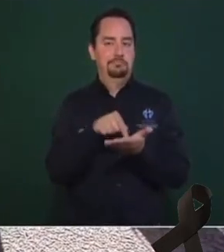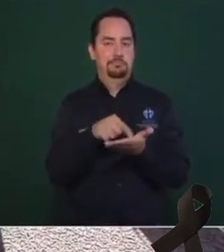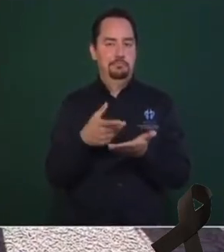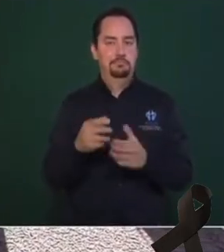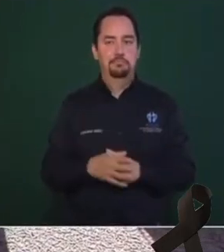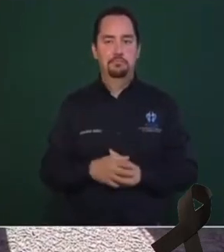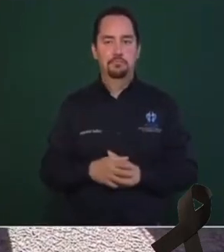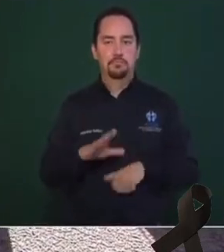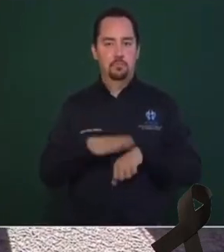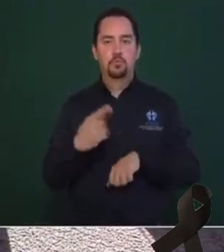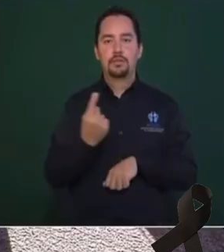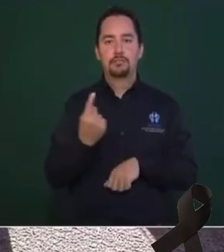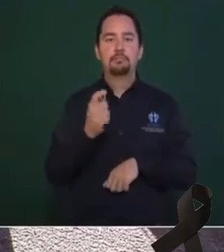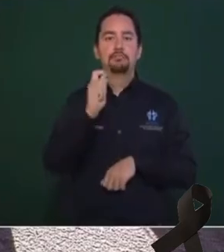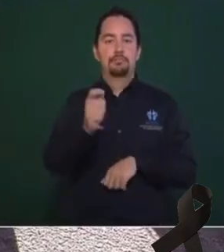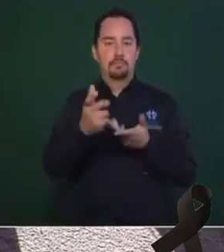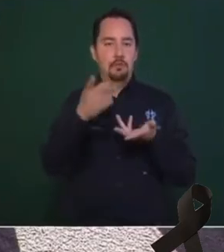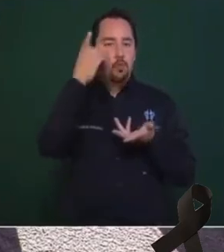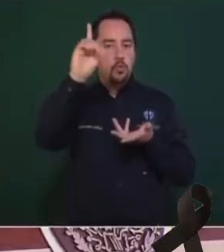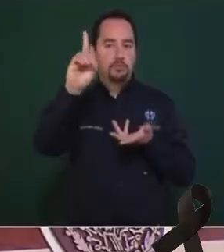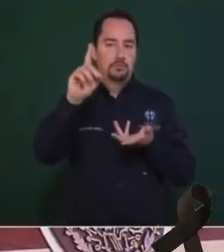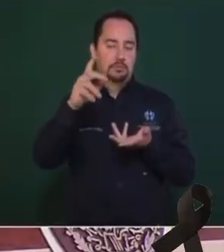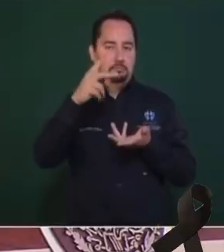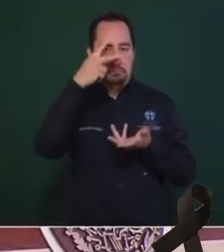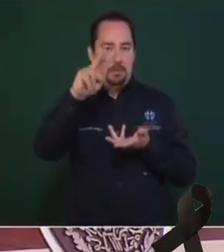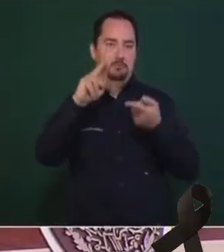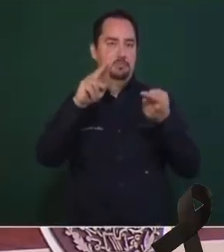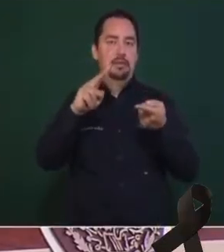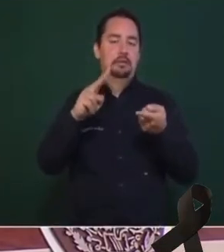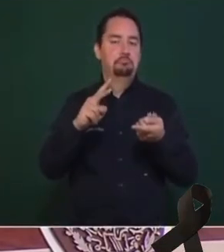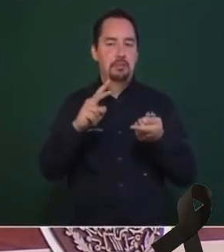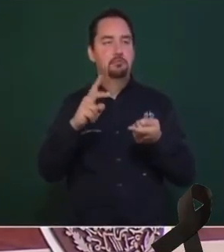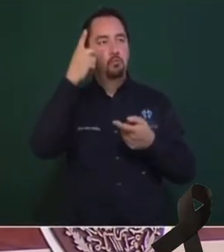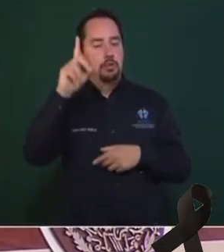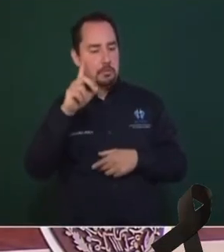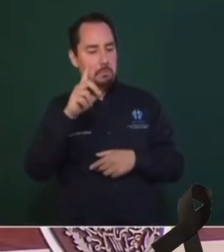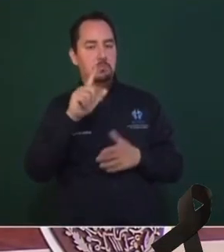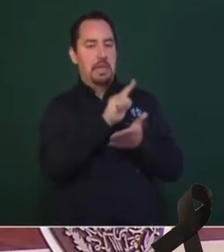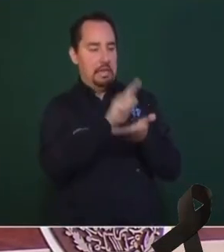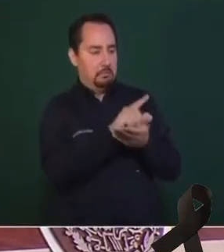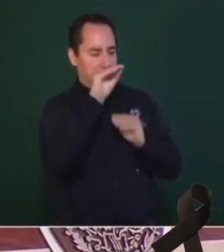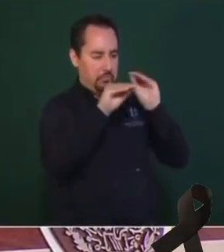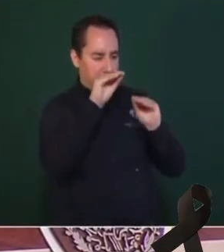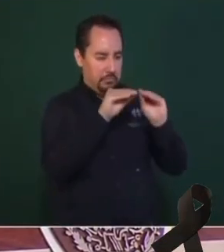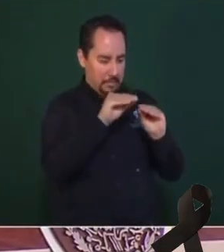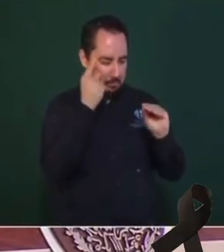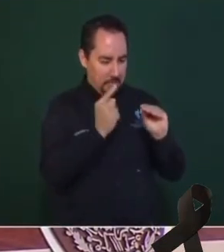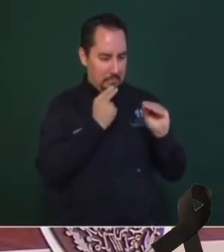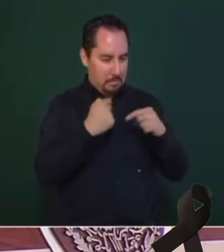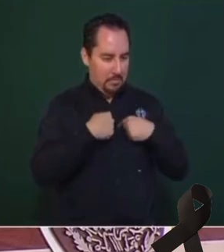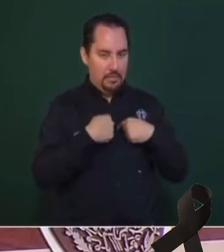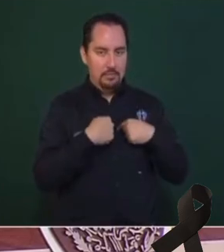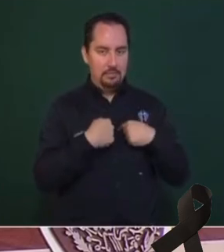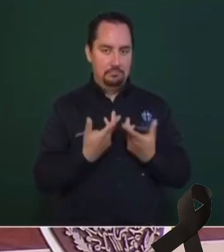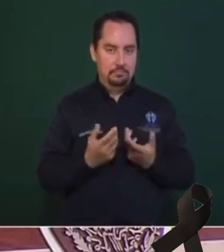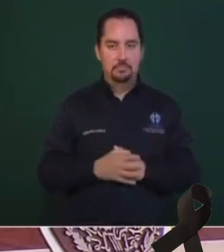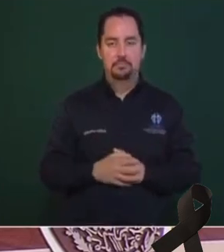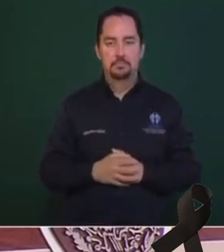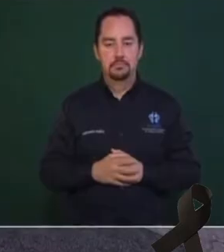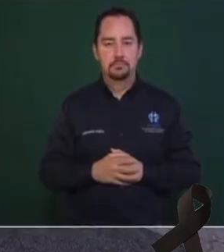eran los dueños del país y hacían las leyes a la medida de sus intereses.